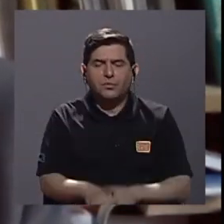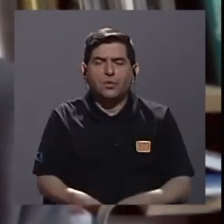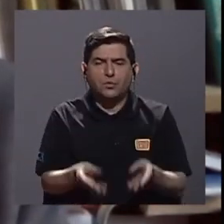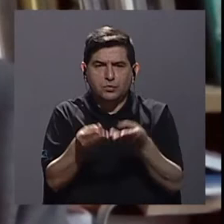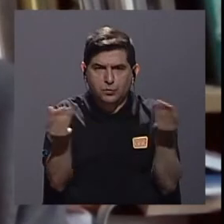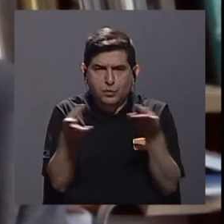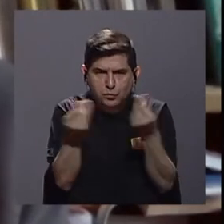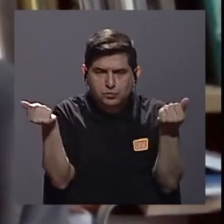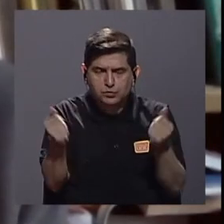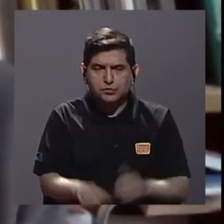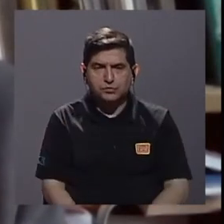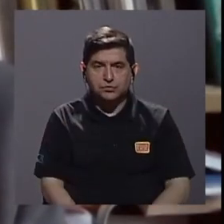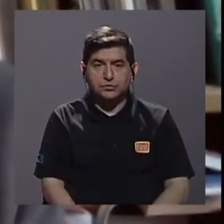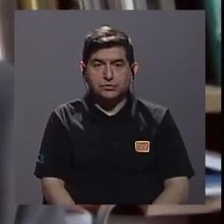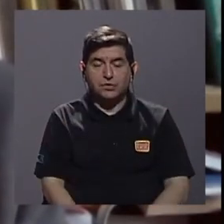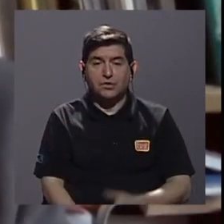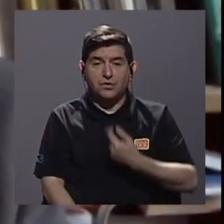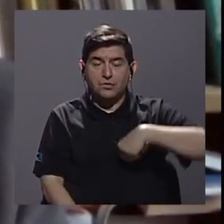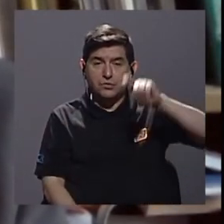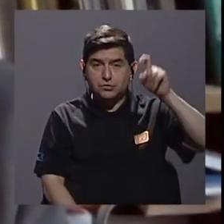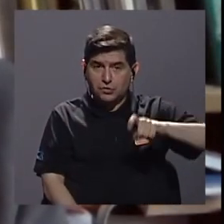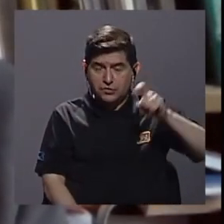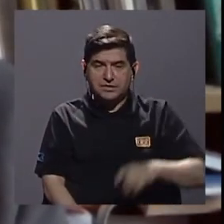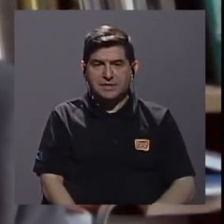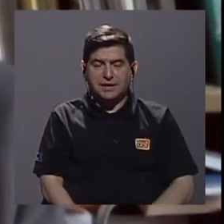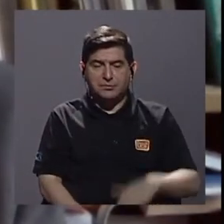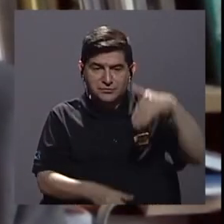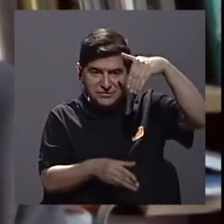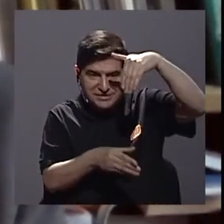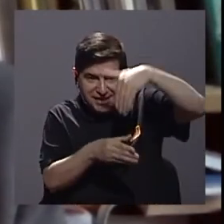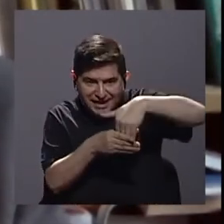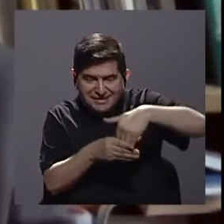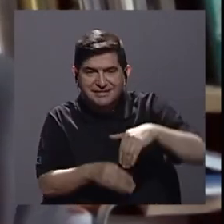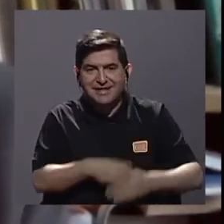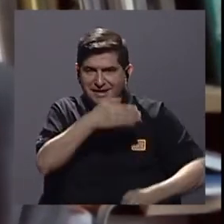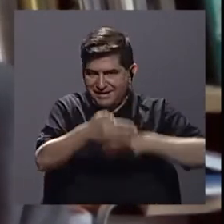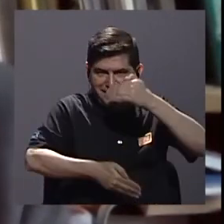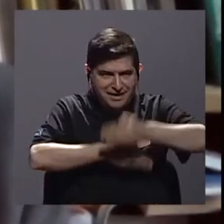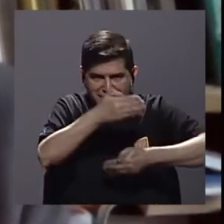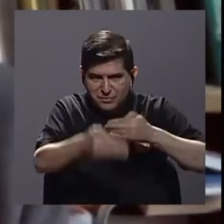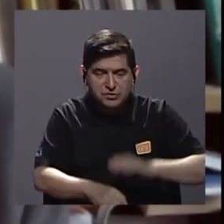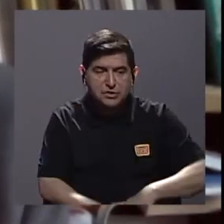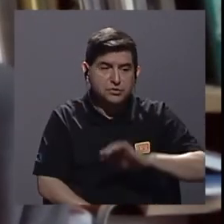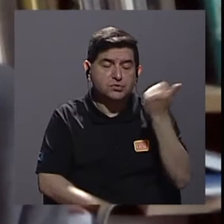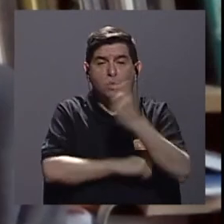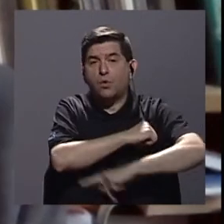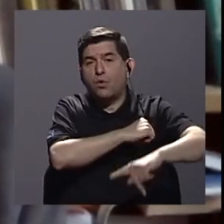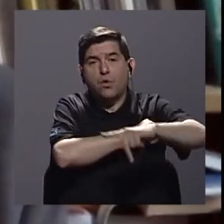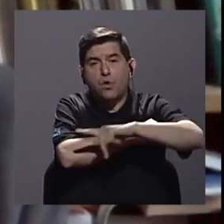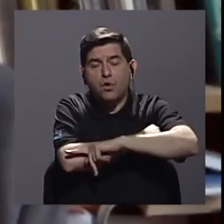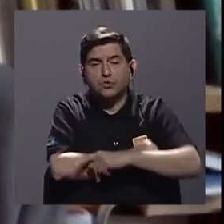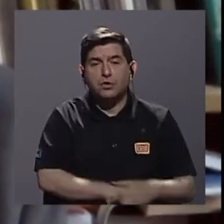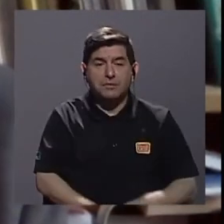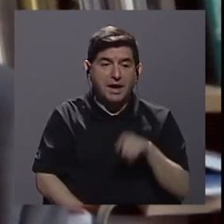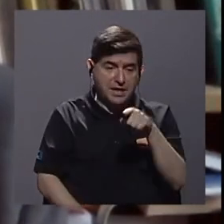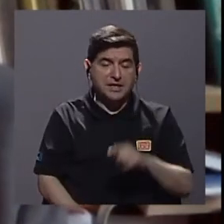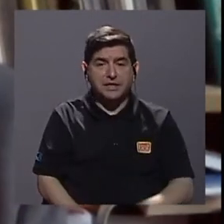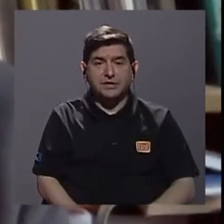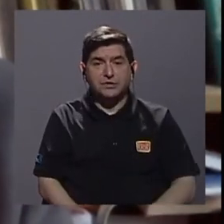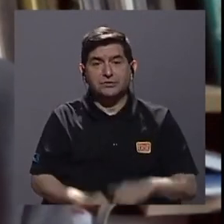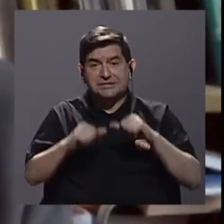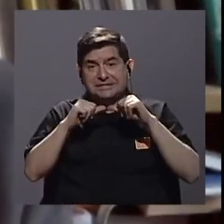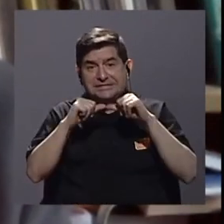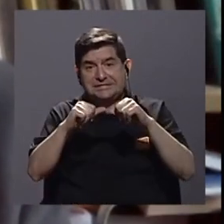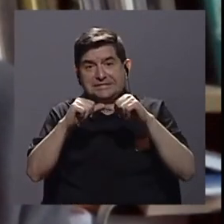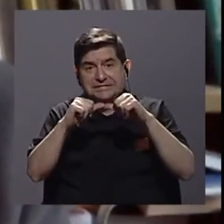tenemos que subirnos en ese tren porque si no, en otros países se van a subir y van